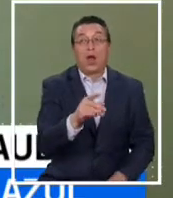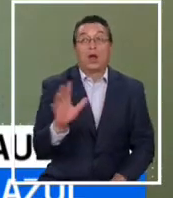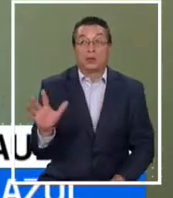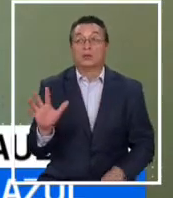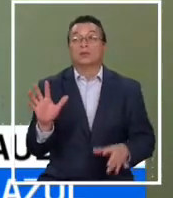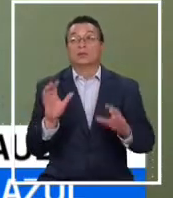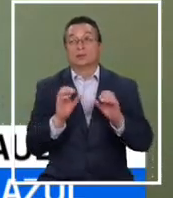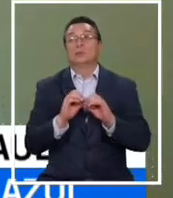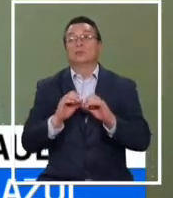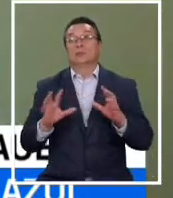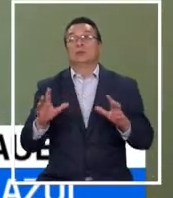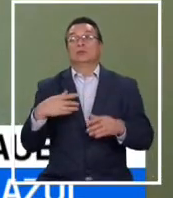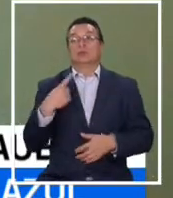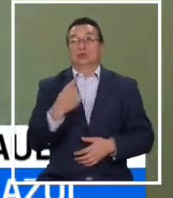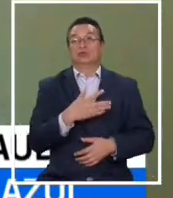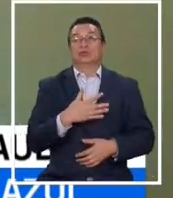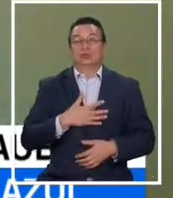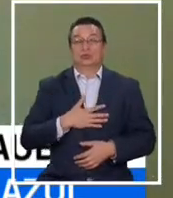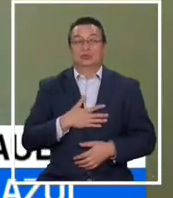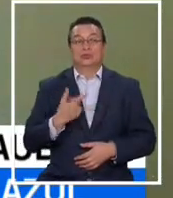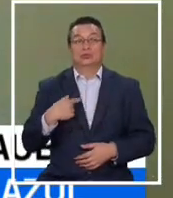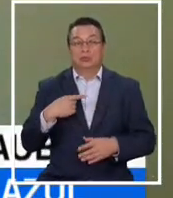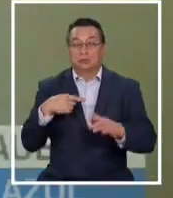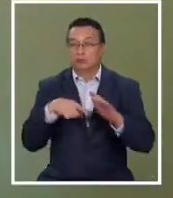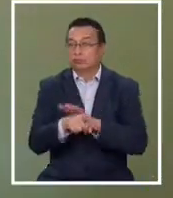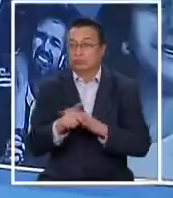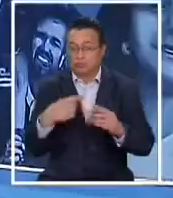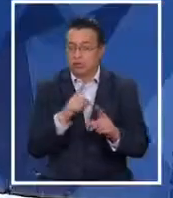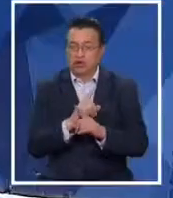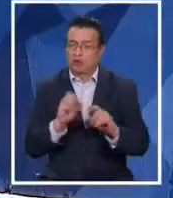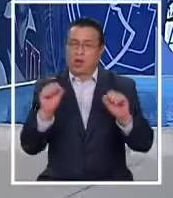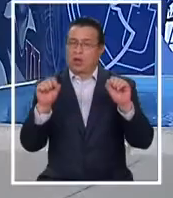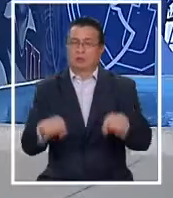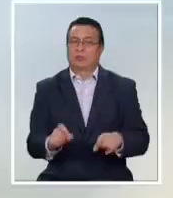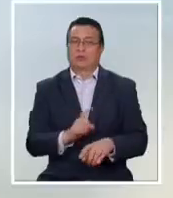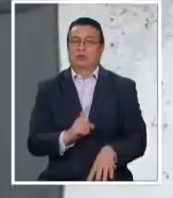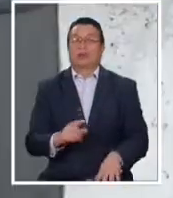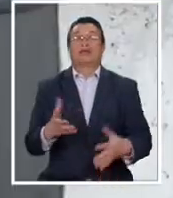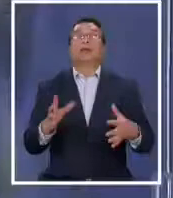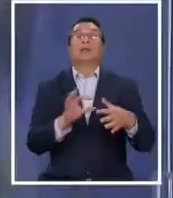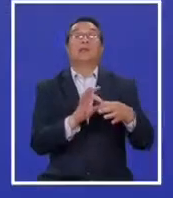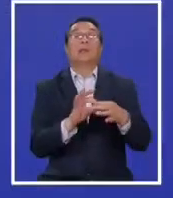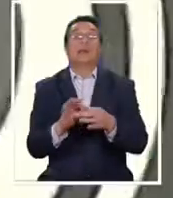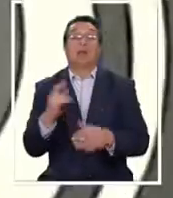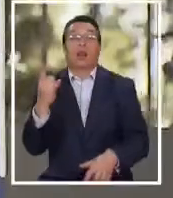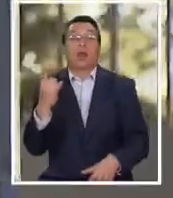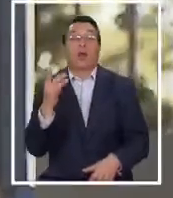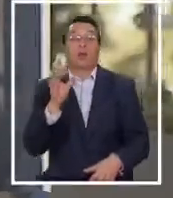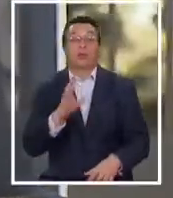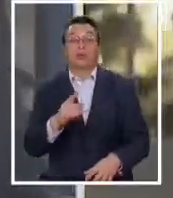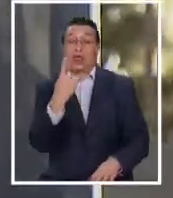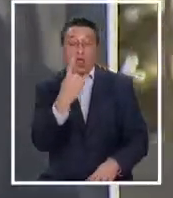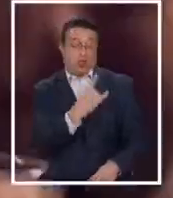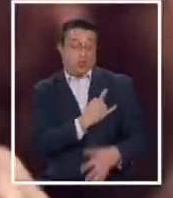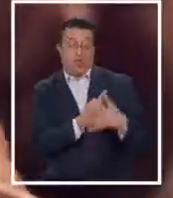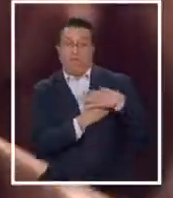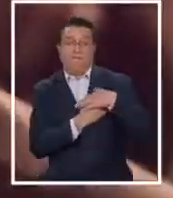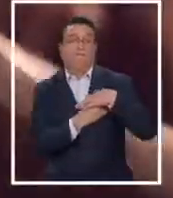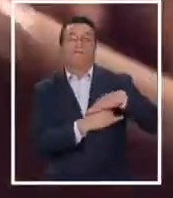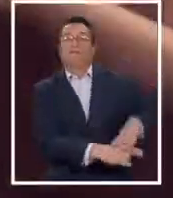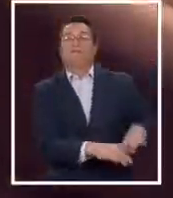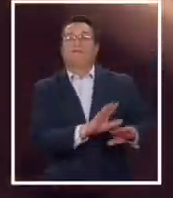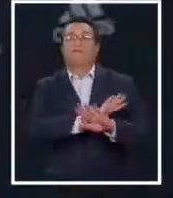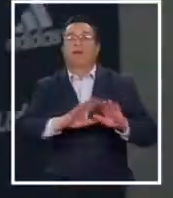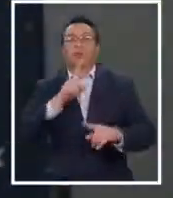nosotros salimos a la voz que esto no era aceptable. ¿Qué tendría que ocurrir para que la U deje de llamarse así? Simple,